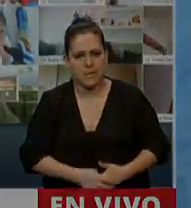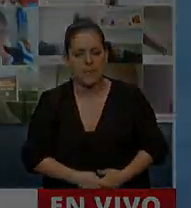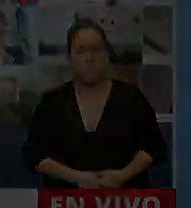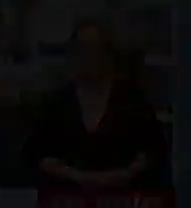Diputado. Gracias. Gracias